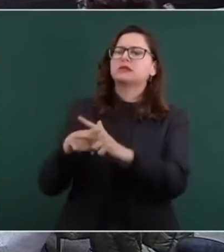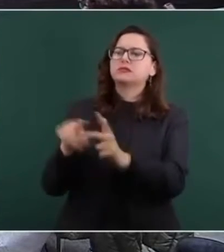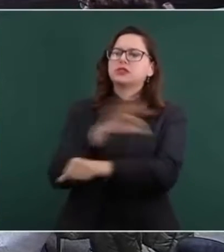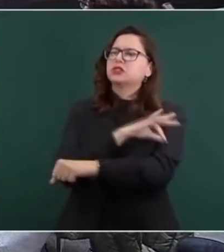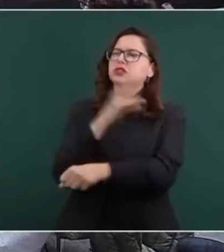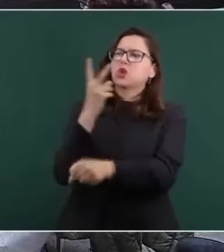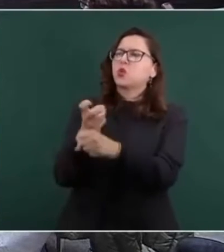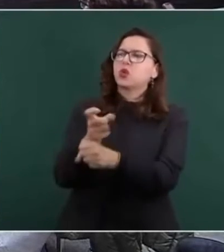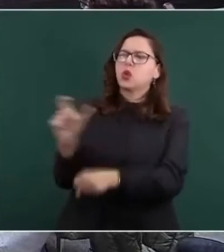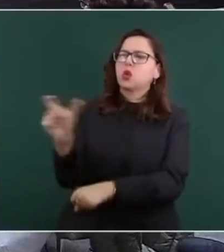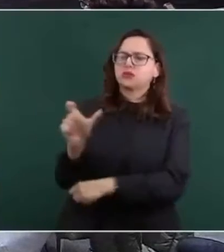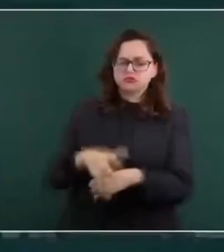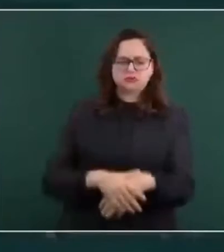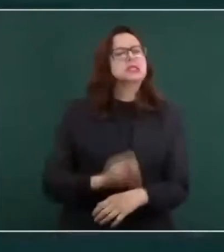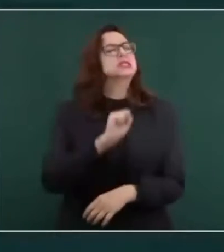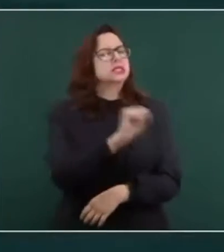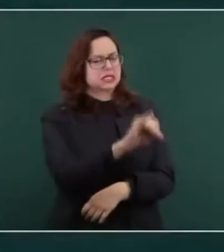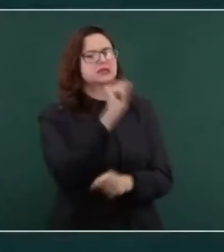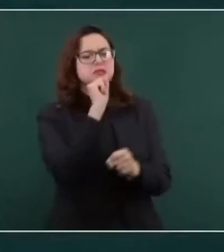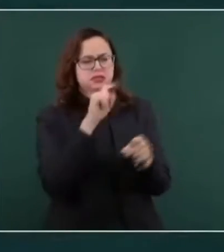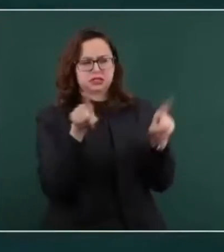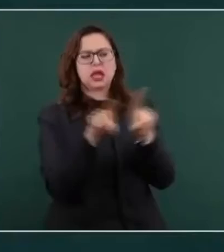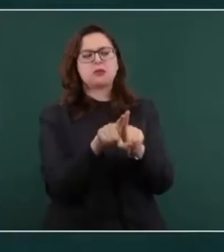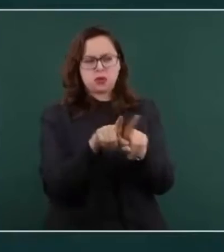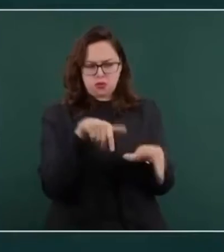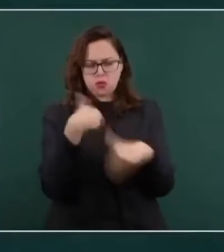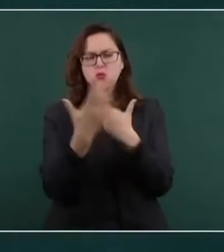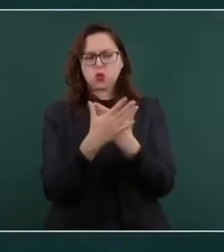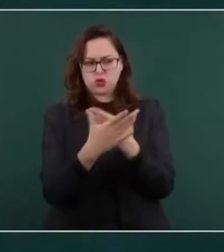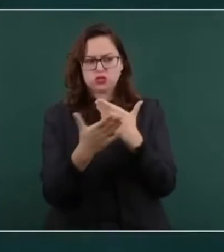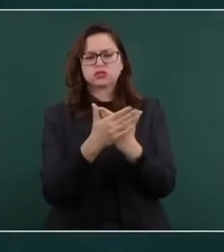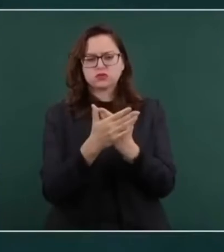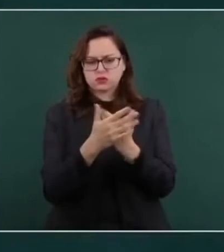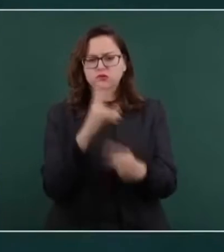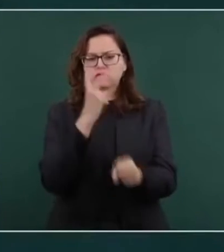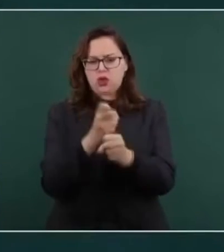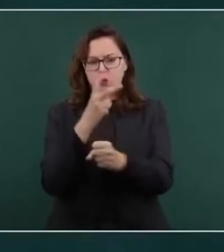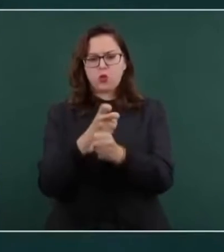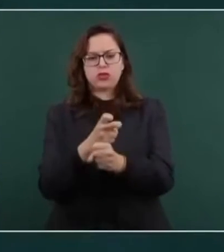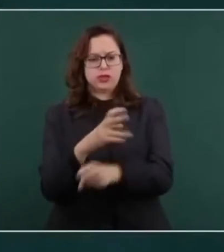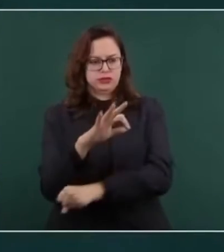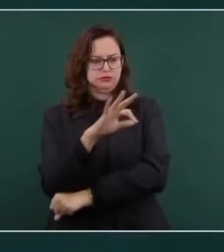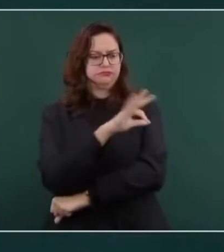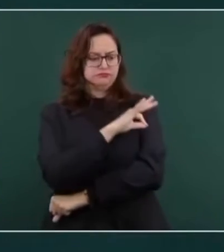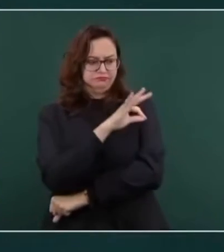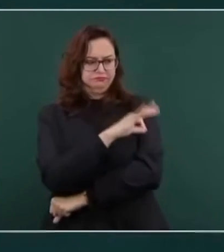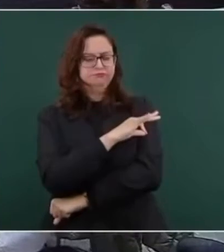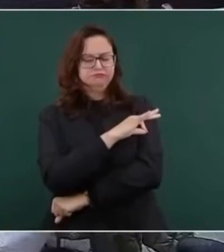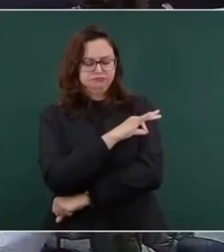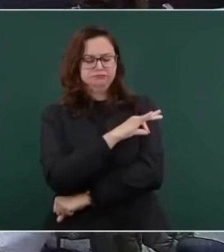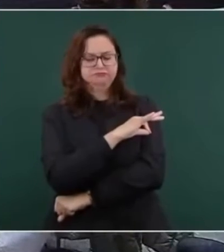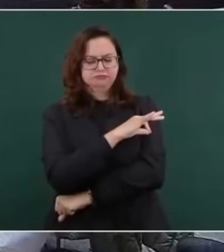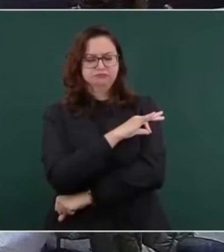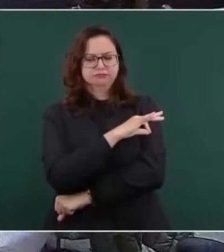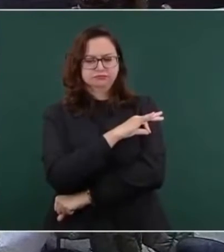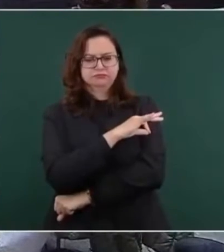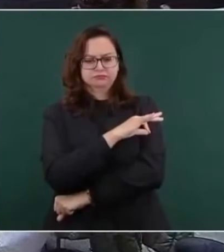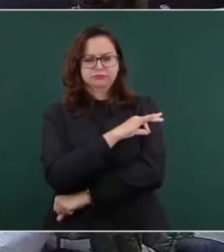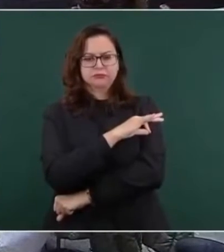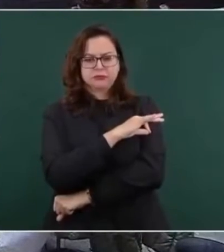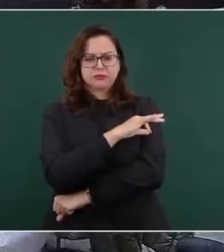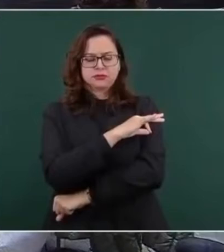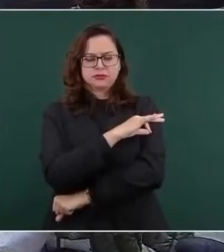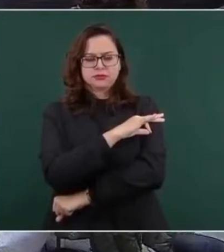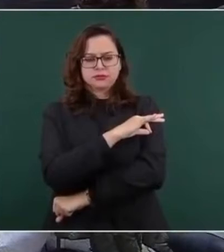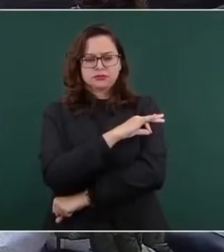se van a reforzar en algunas vacunas que,